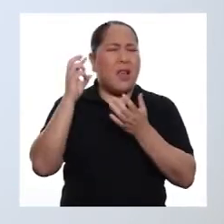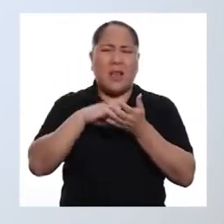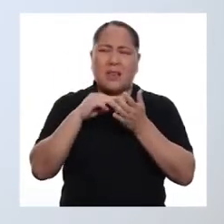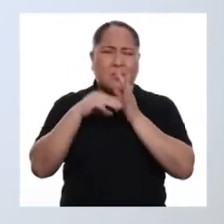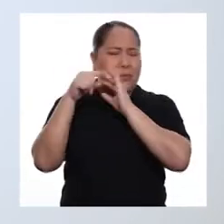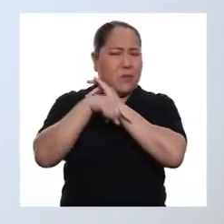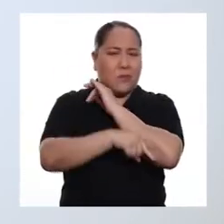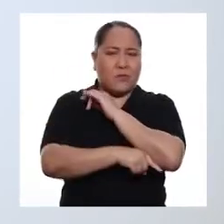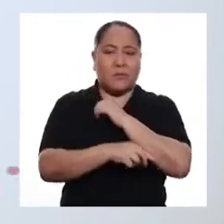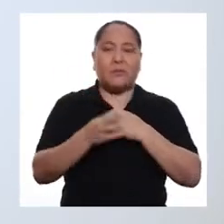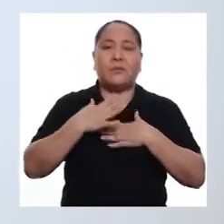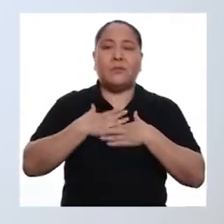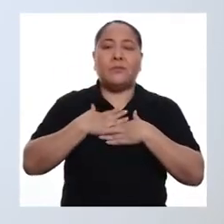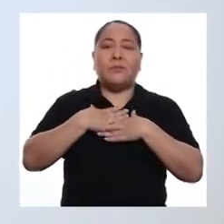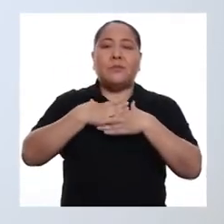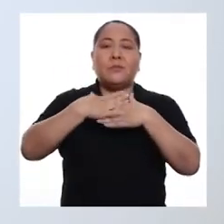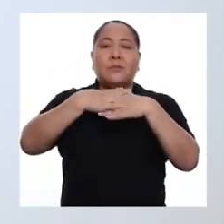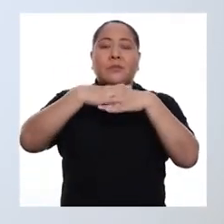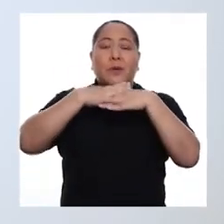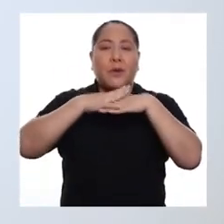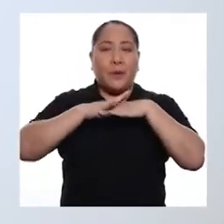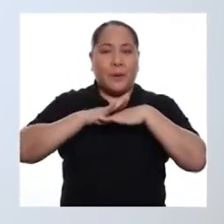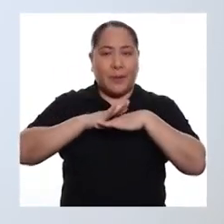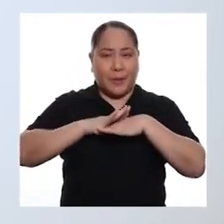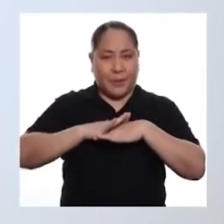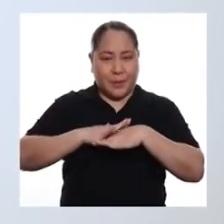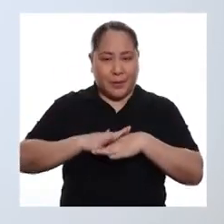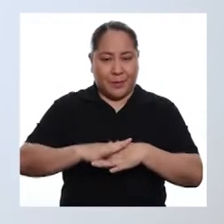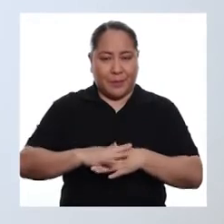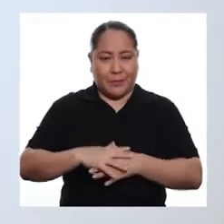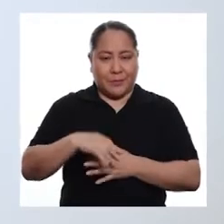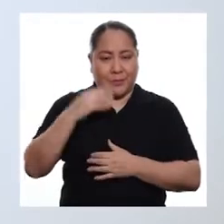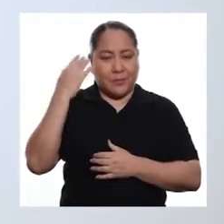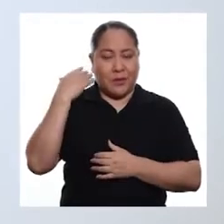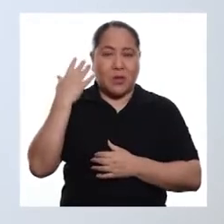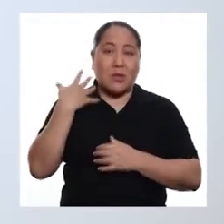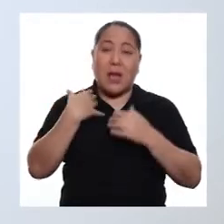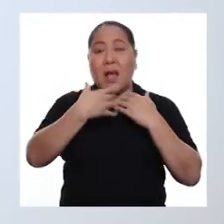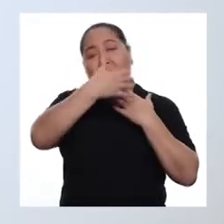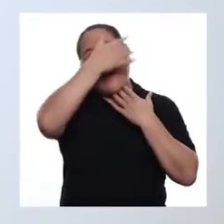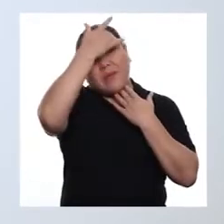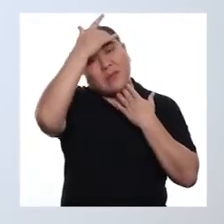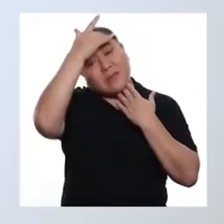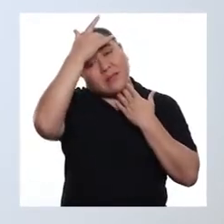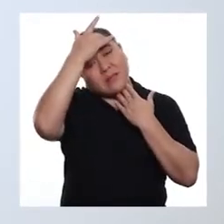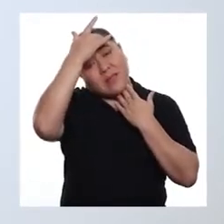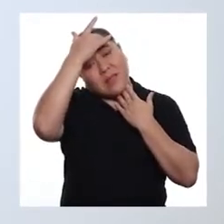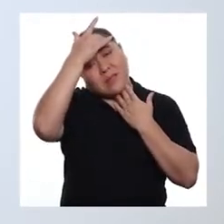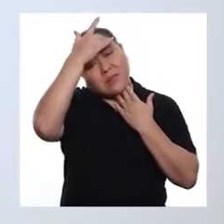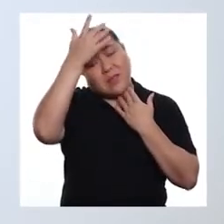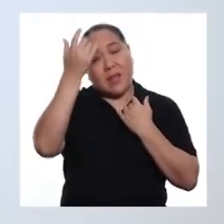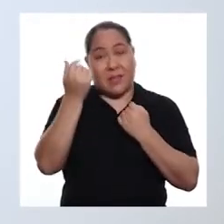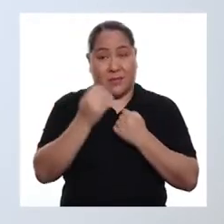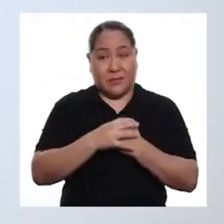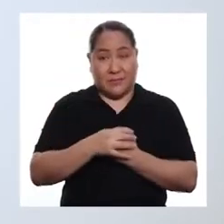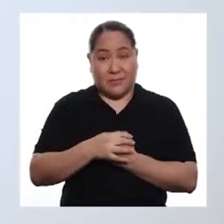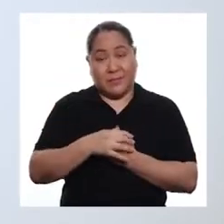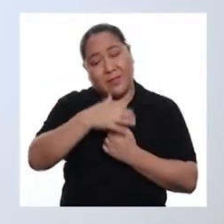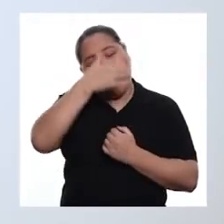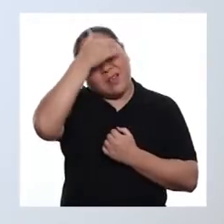profundidad. Respiremos. Y nos jalamos la cabeza suavemente hacia un lado.